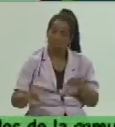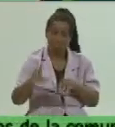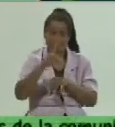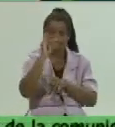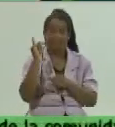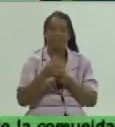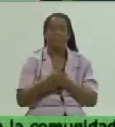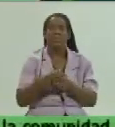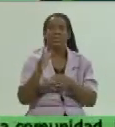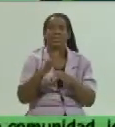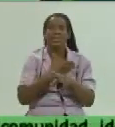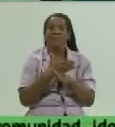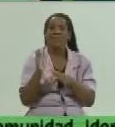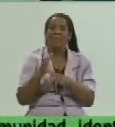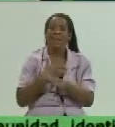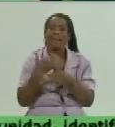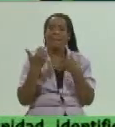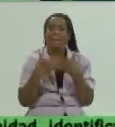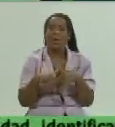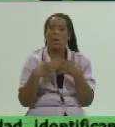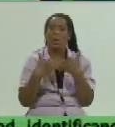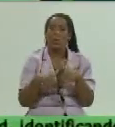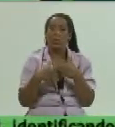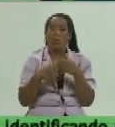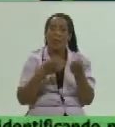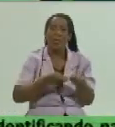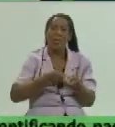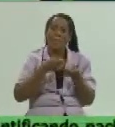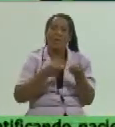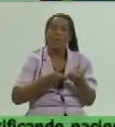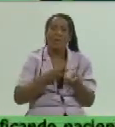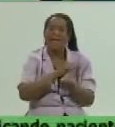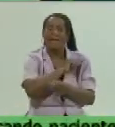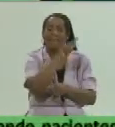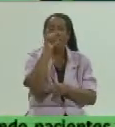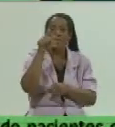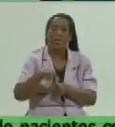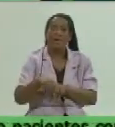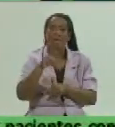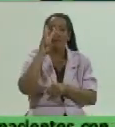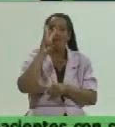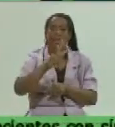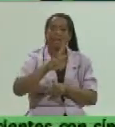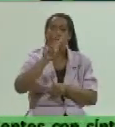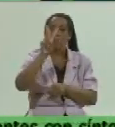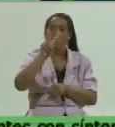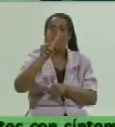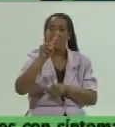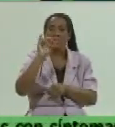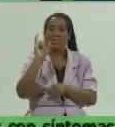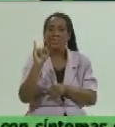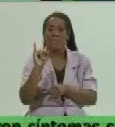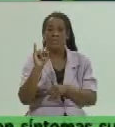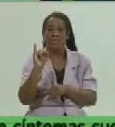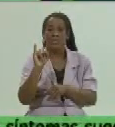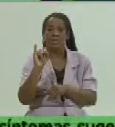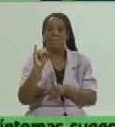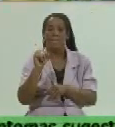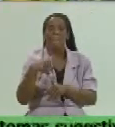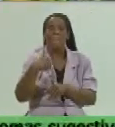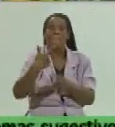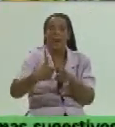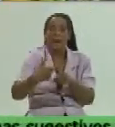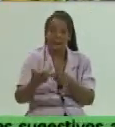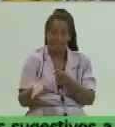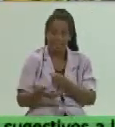distintos tipos de productos agropecuarios hasta la fecha 326 puntos nuevos y es la práctica